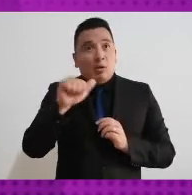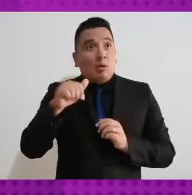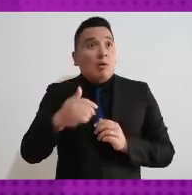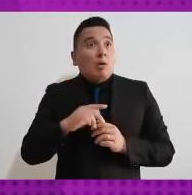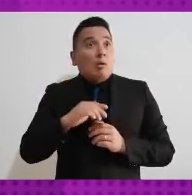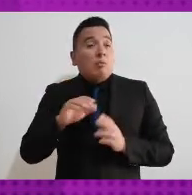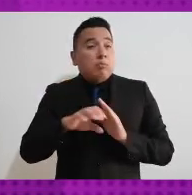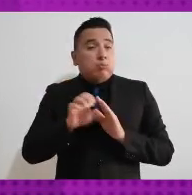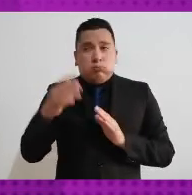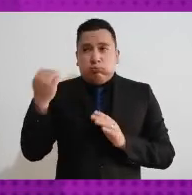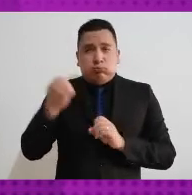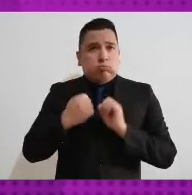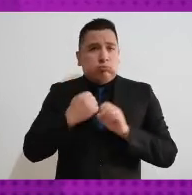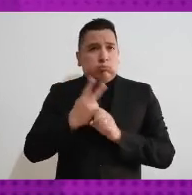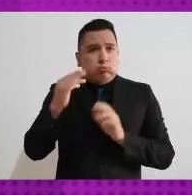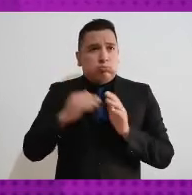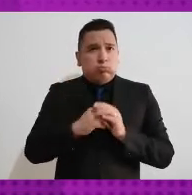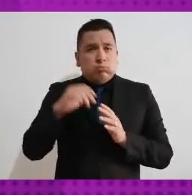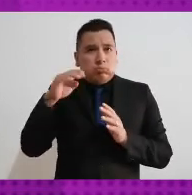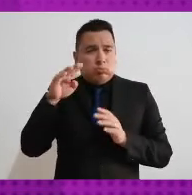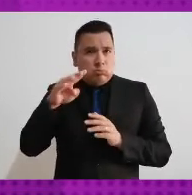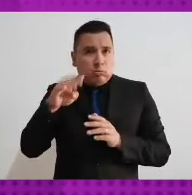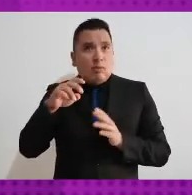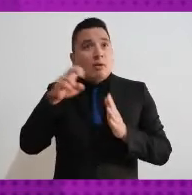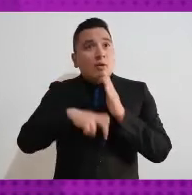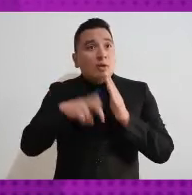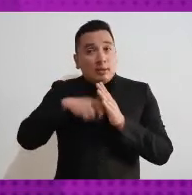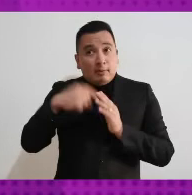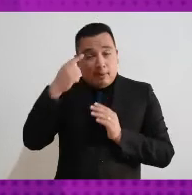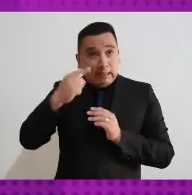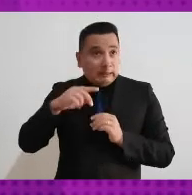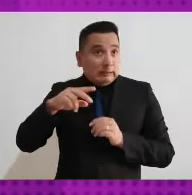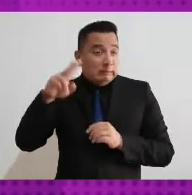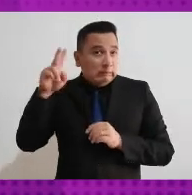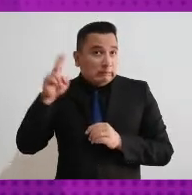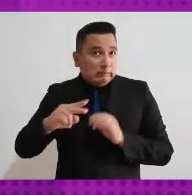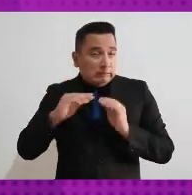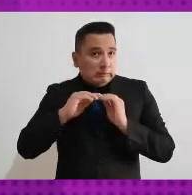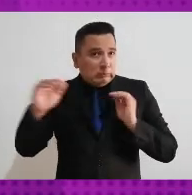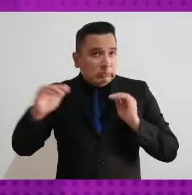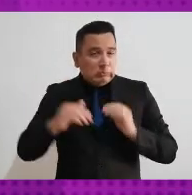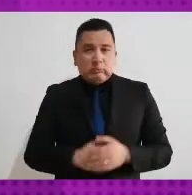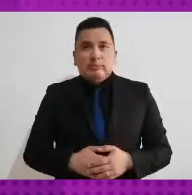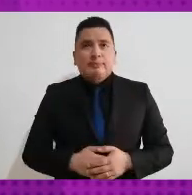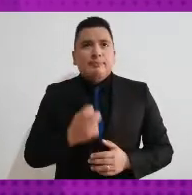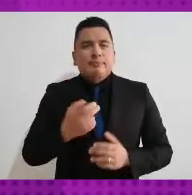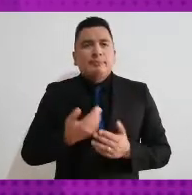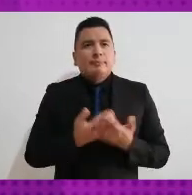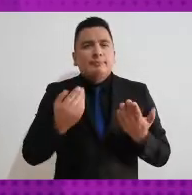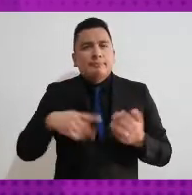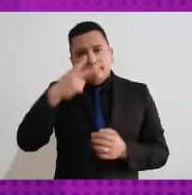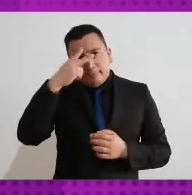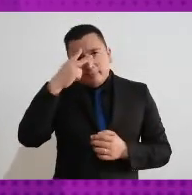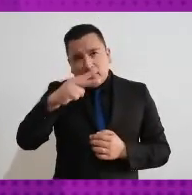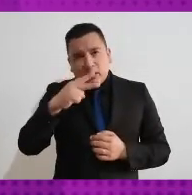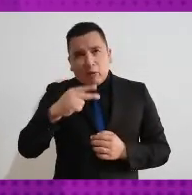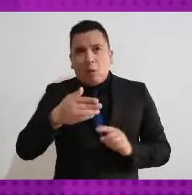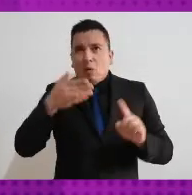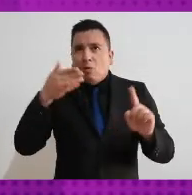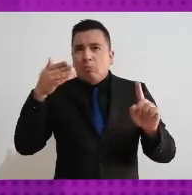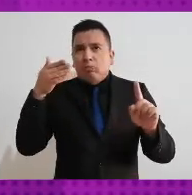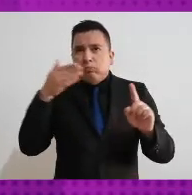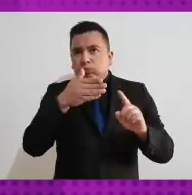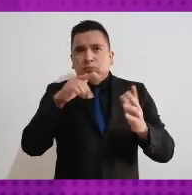2019. Y entonces, ahora, la paridad es un principio constitucional rector del Estado mexicano.